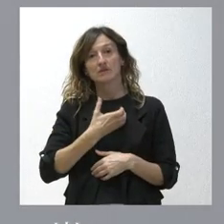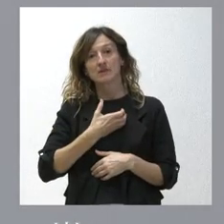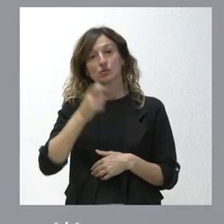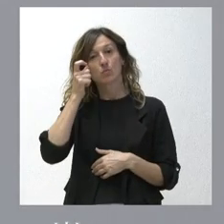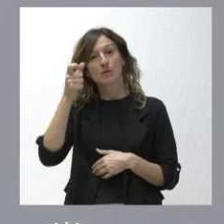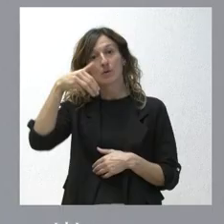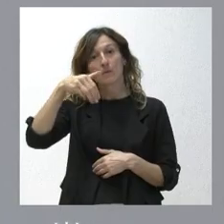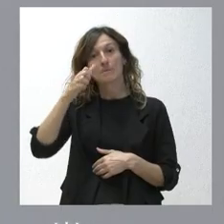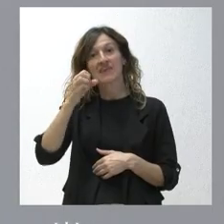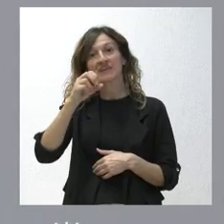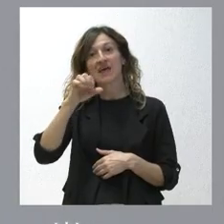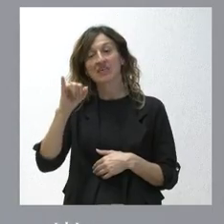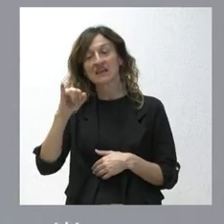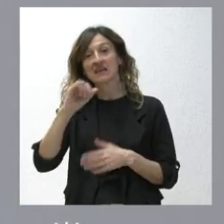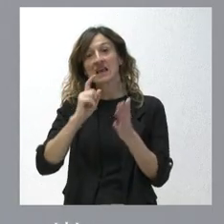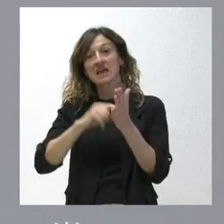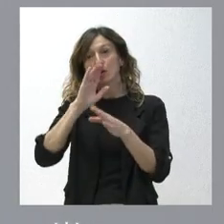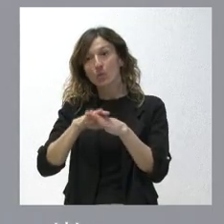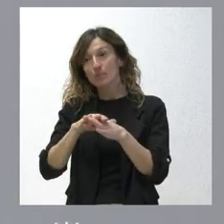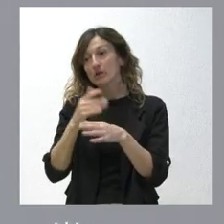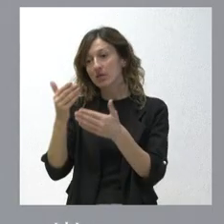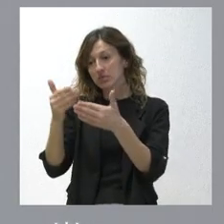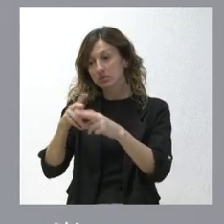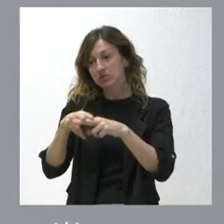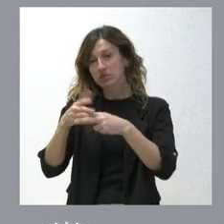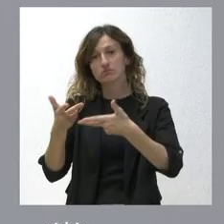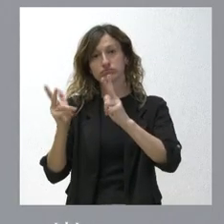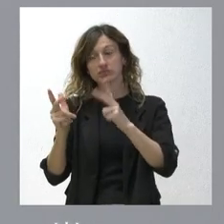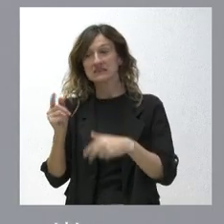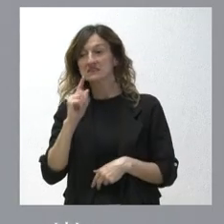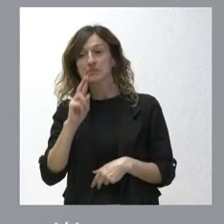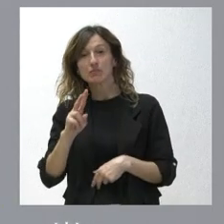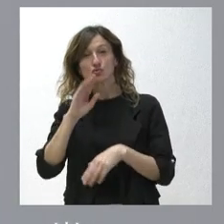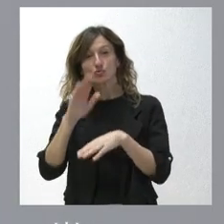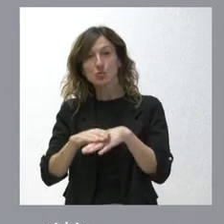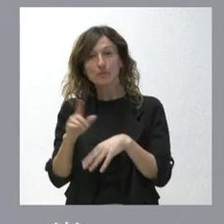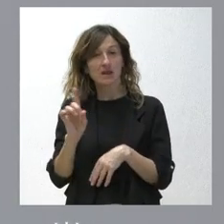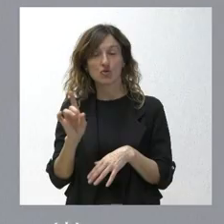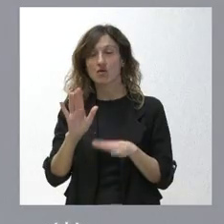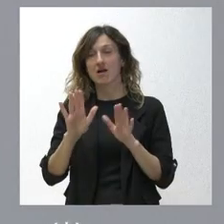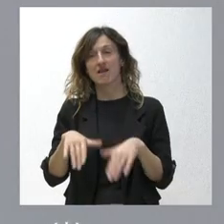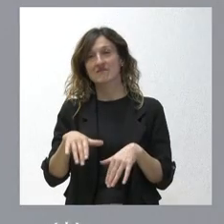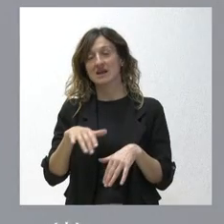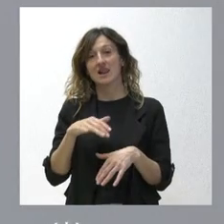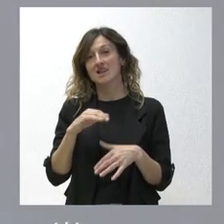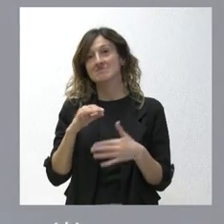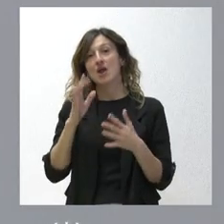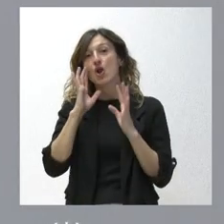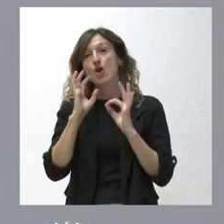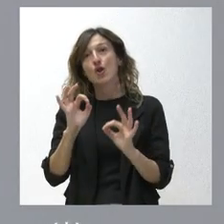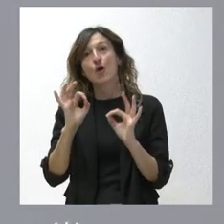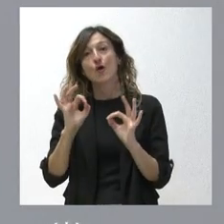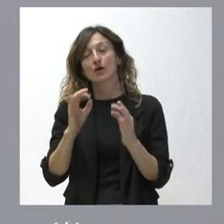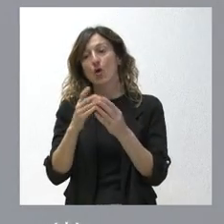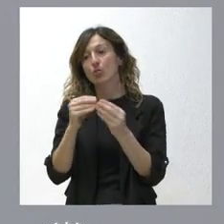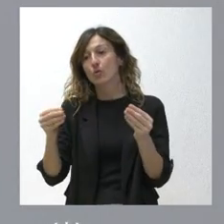cumple la ley tendrá la autorización de la Junta de Castilla y León y si no la cumple, pues, lógicamente, será objeto de completar la